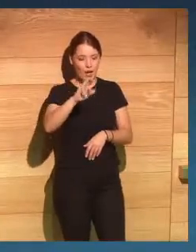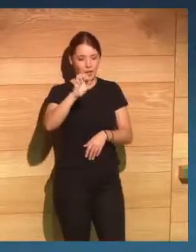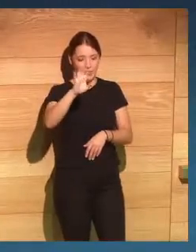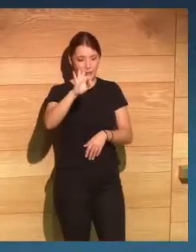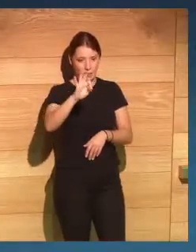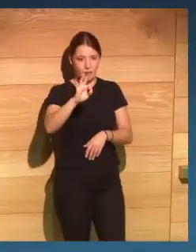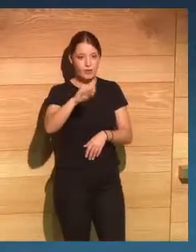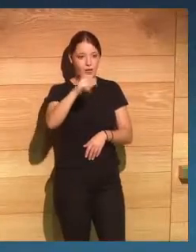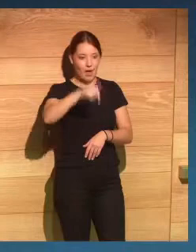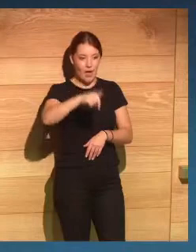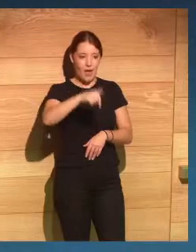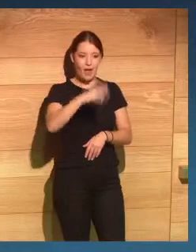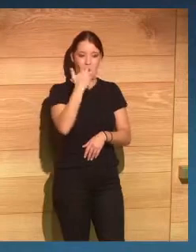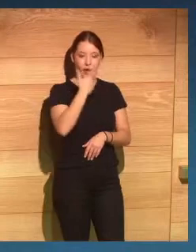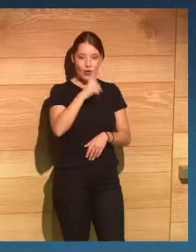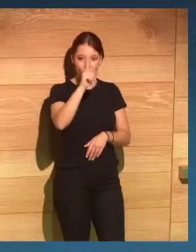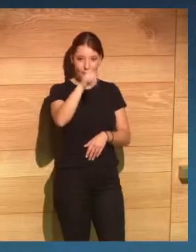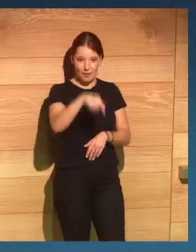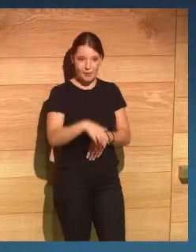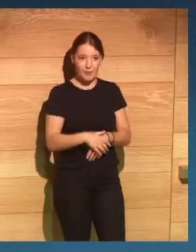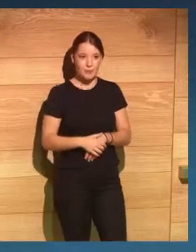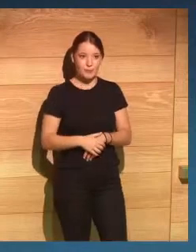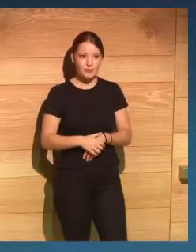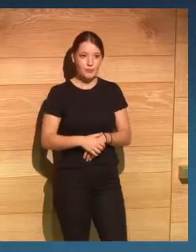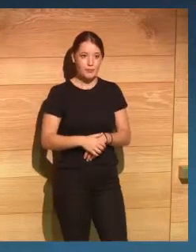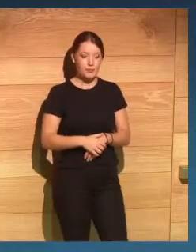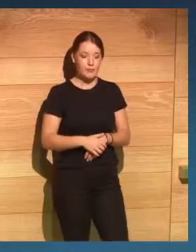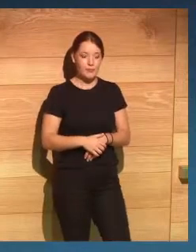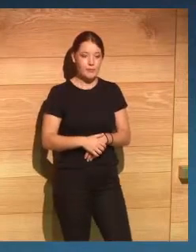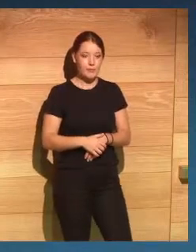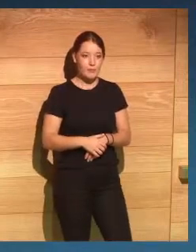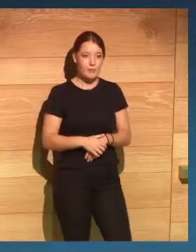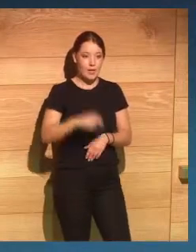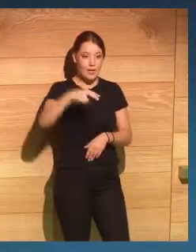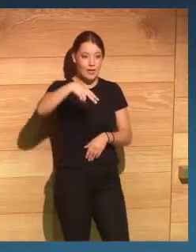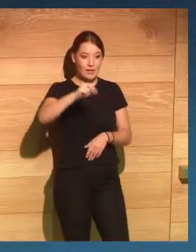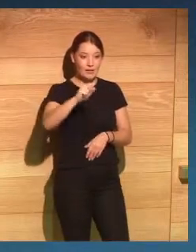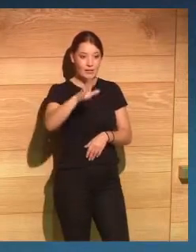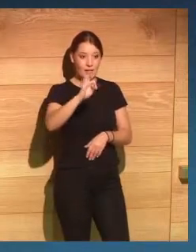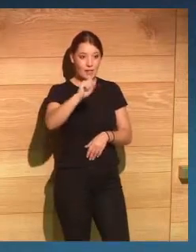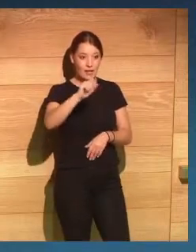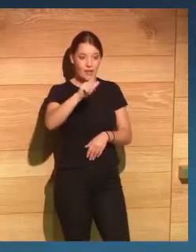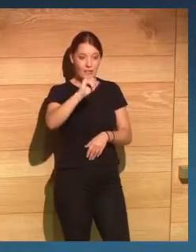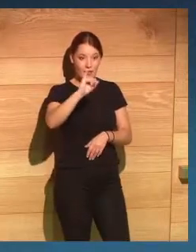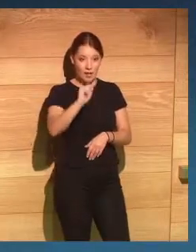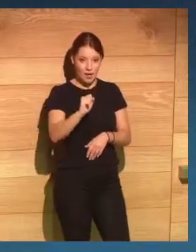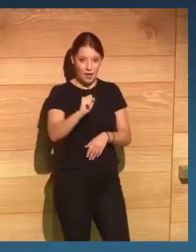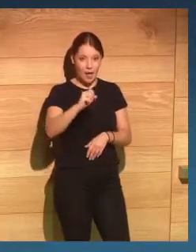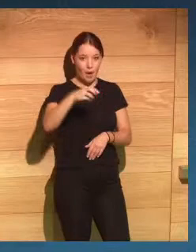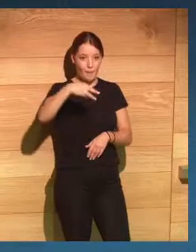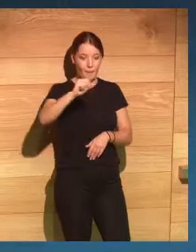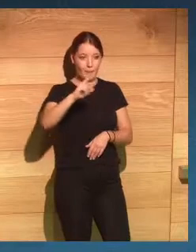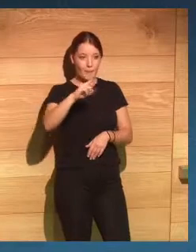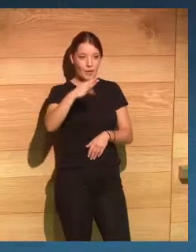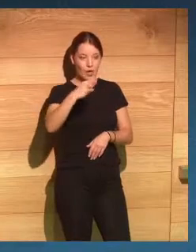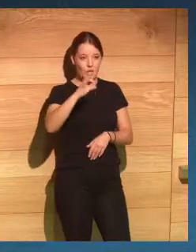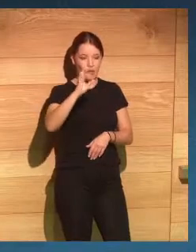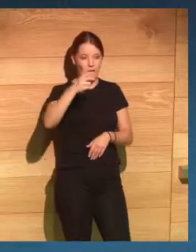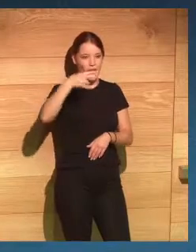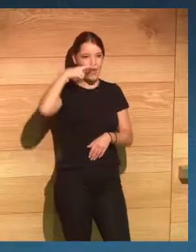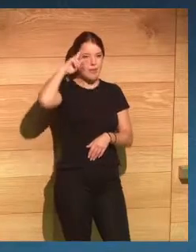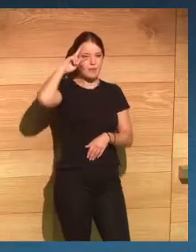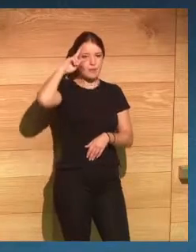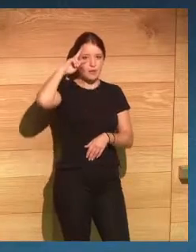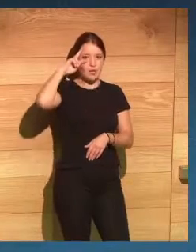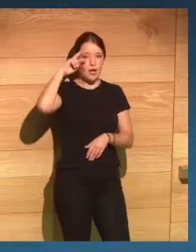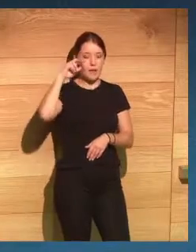presidenta del China Club y una persona conocedora del mundo chino sin lugar a dudas Natalia Martos una experta en el tema de